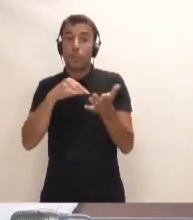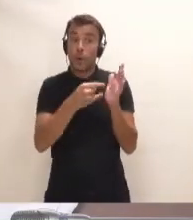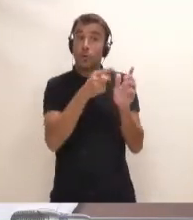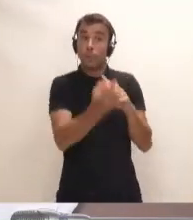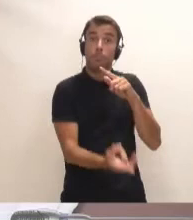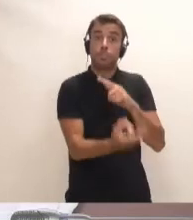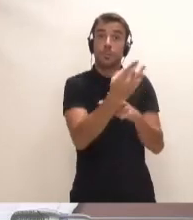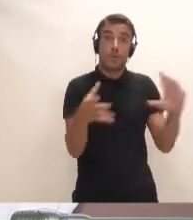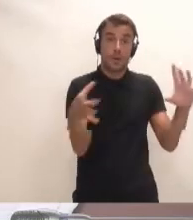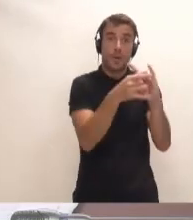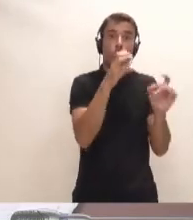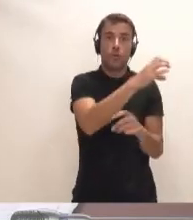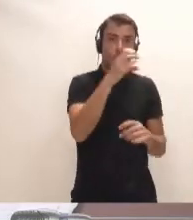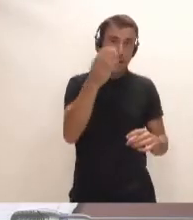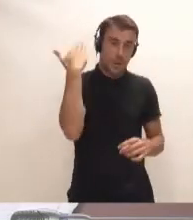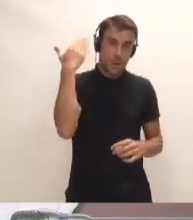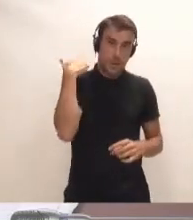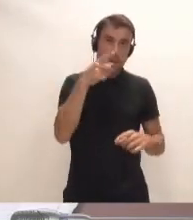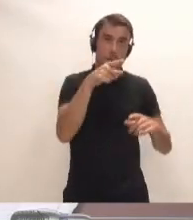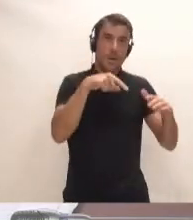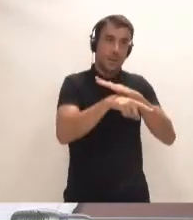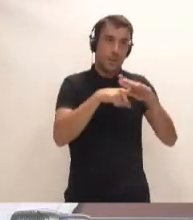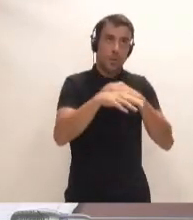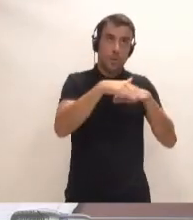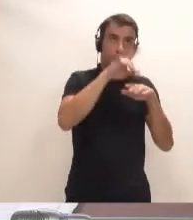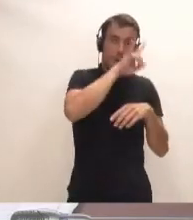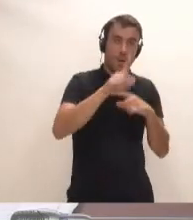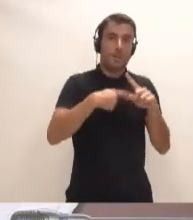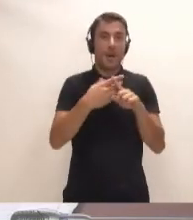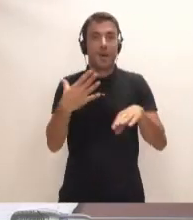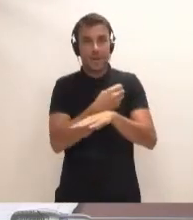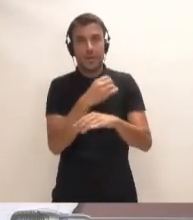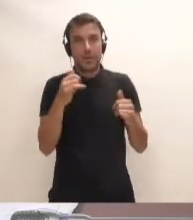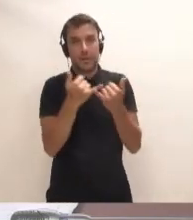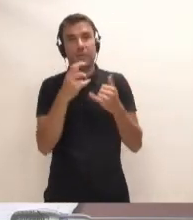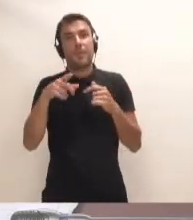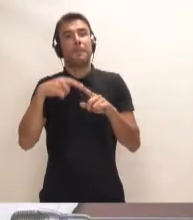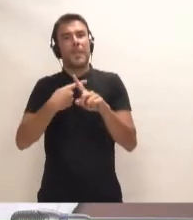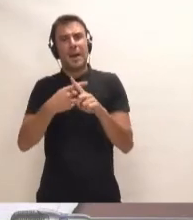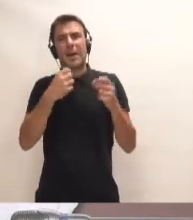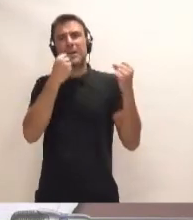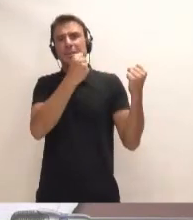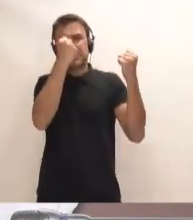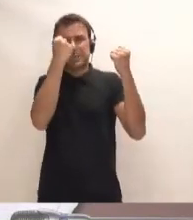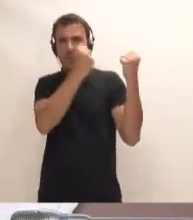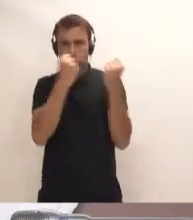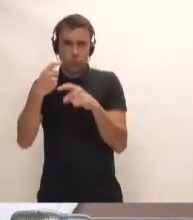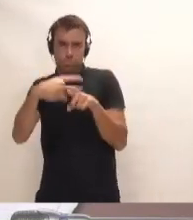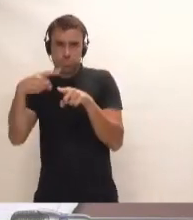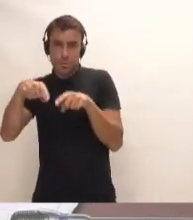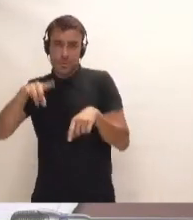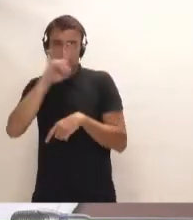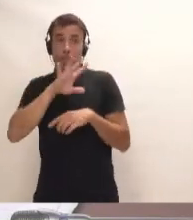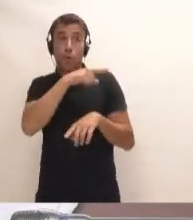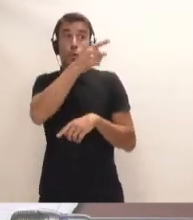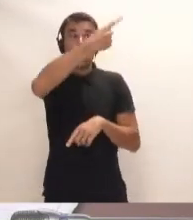Coalición Canaria que lleva gestionando, bueno, pues tanto el Gobierno de Canarias, el Cabildo de Tenerife y otras tantas instituciones desde hace muchos años, pero ustedes cuando llegan al